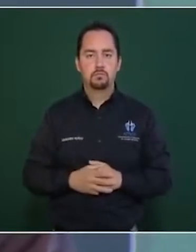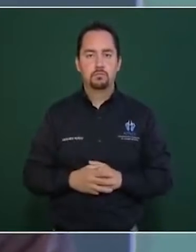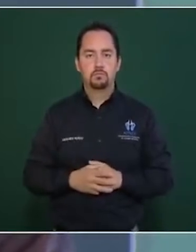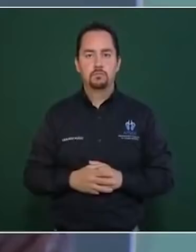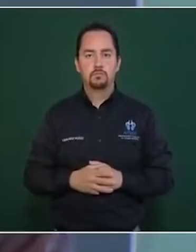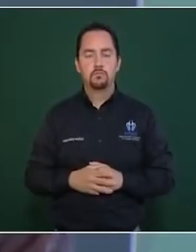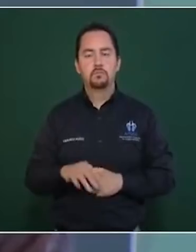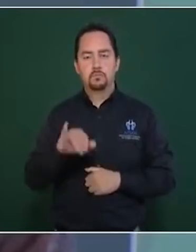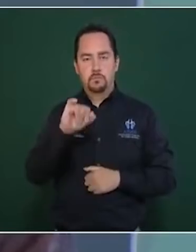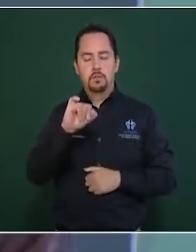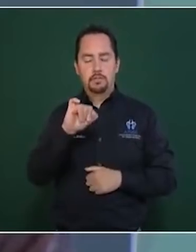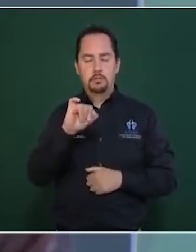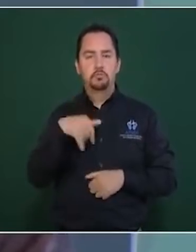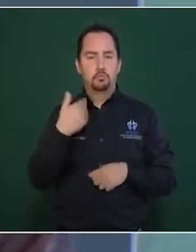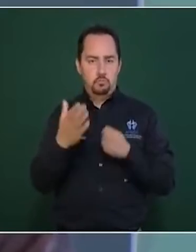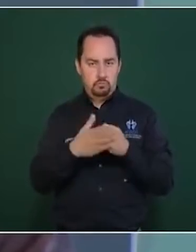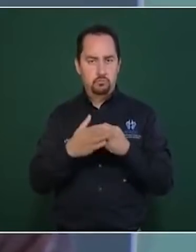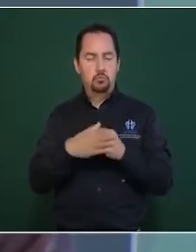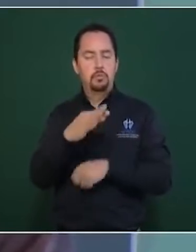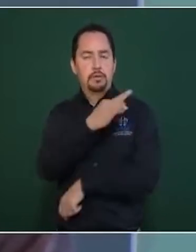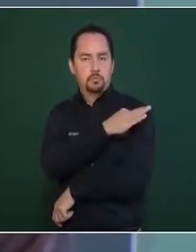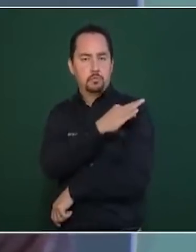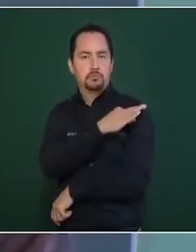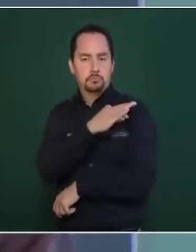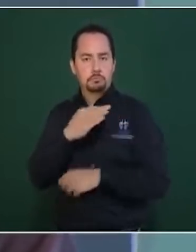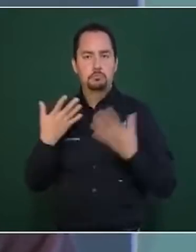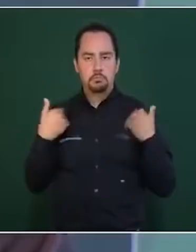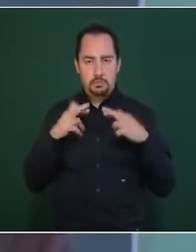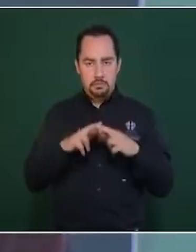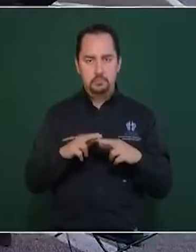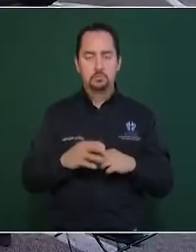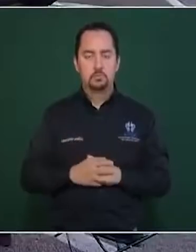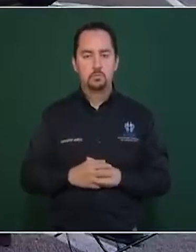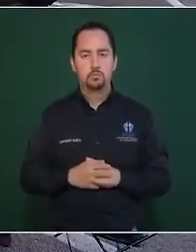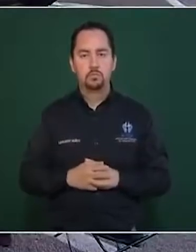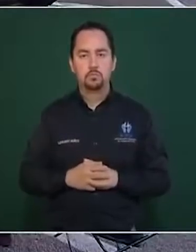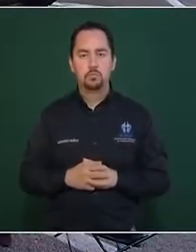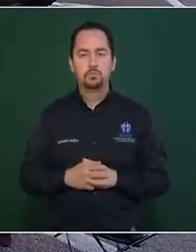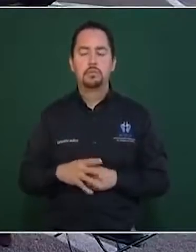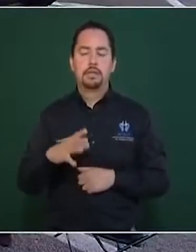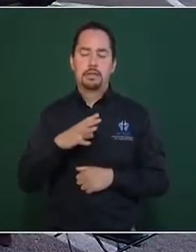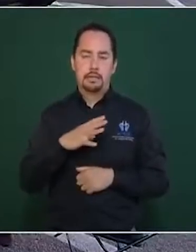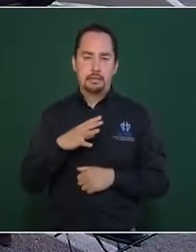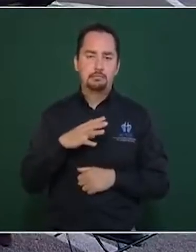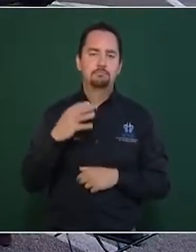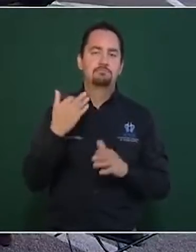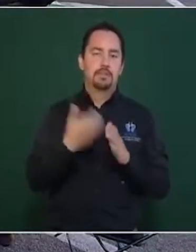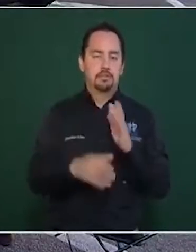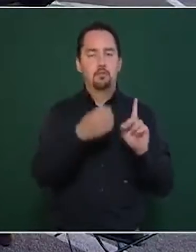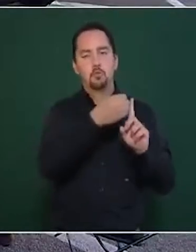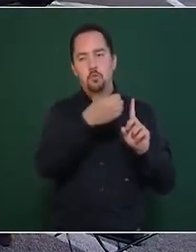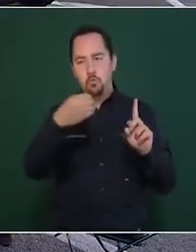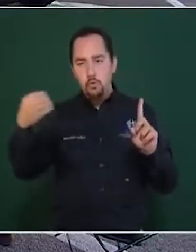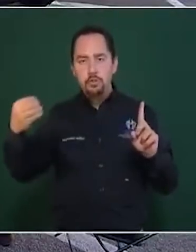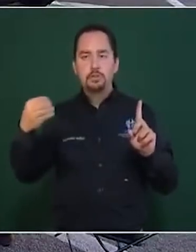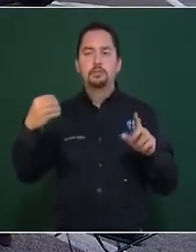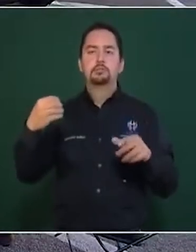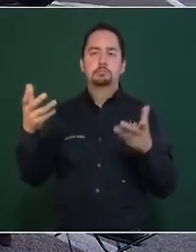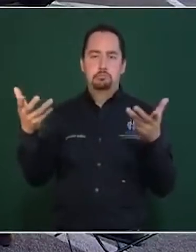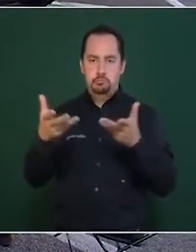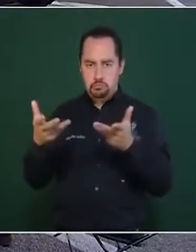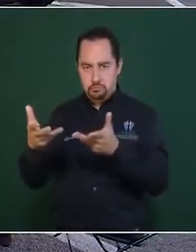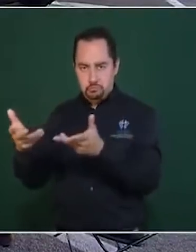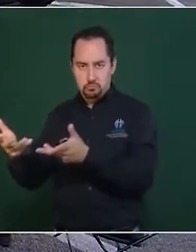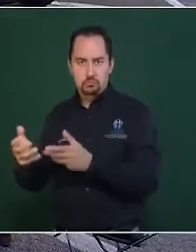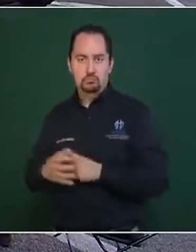a vacunar a los maestros. O sea, es un programa que está llevando a cabo